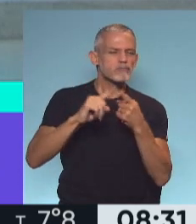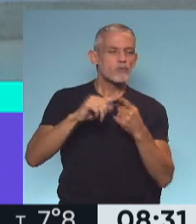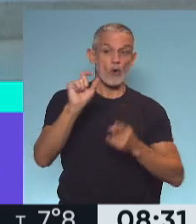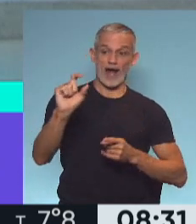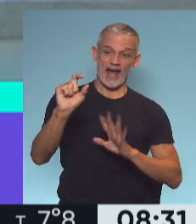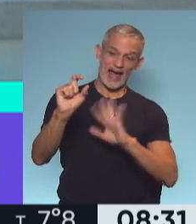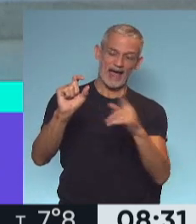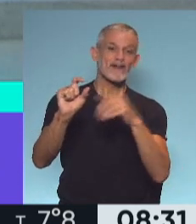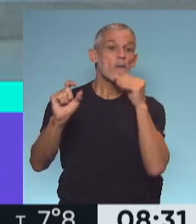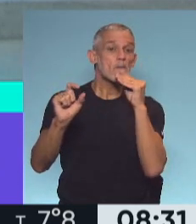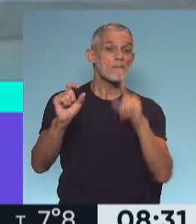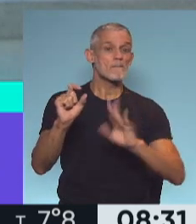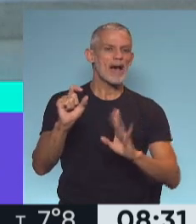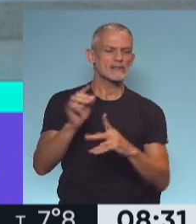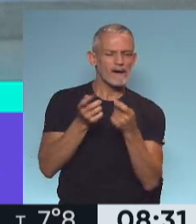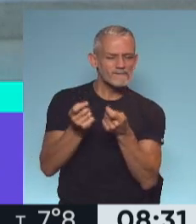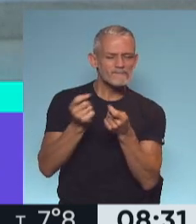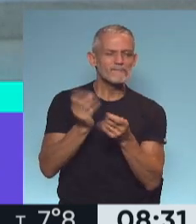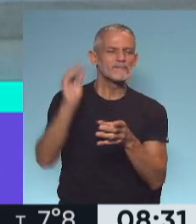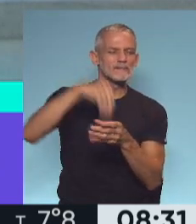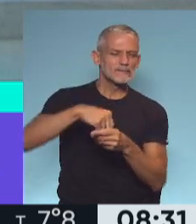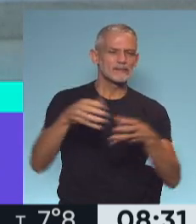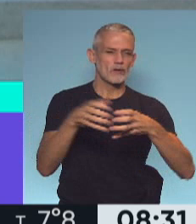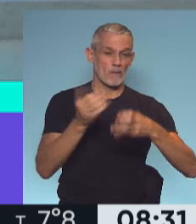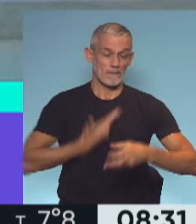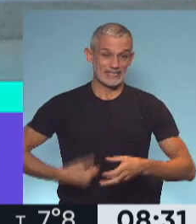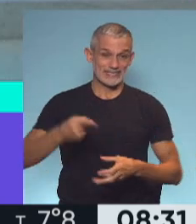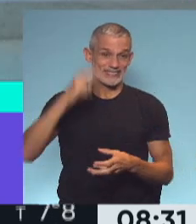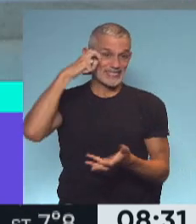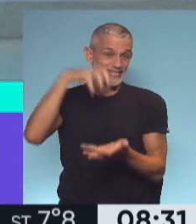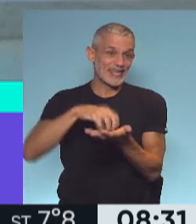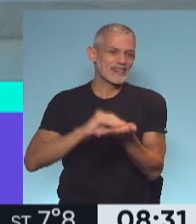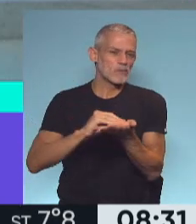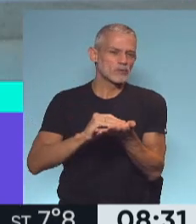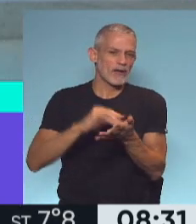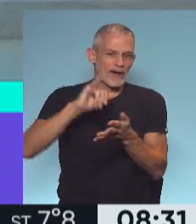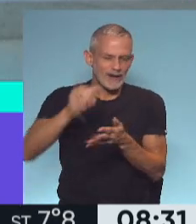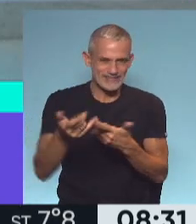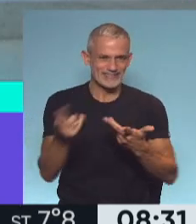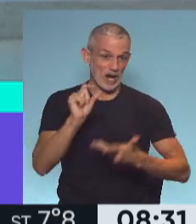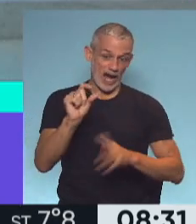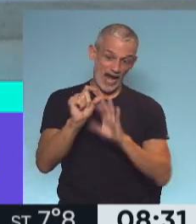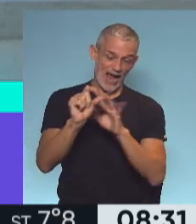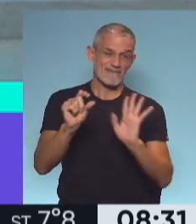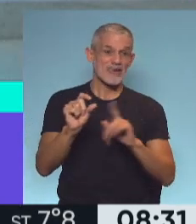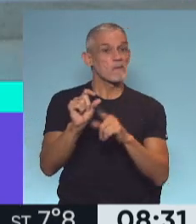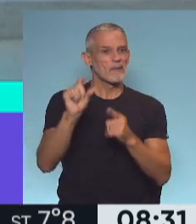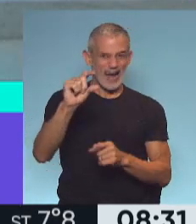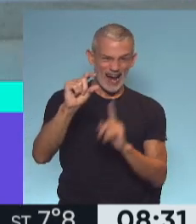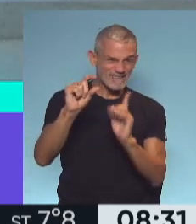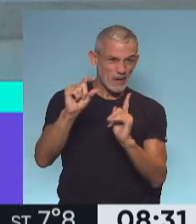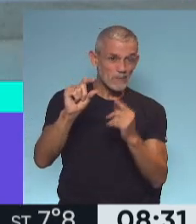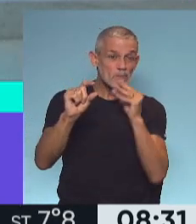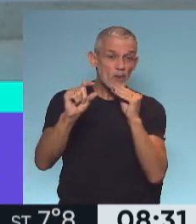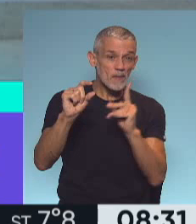mediante con Sergio Massa para convencerlo que se sume como presidente de la Cámara de Diputados de la Nación? ¿Apelará Massa